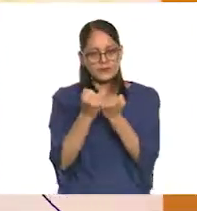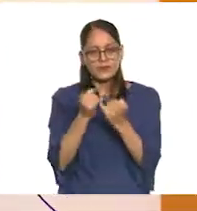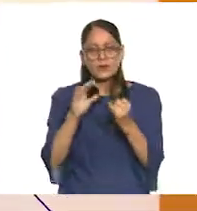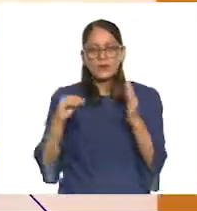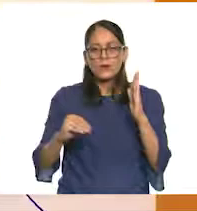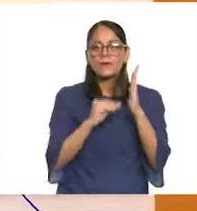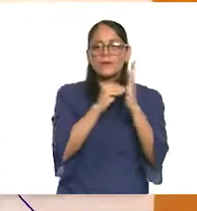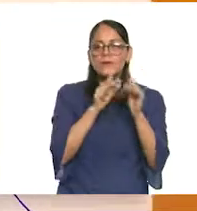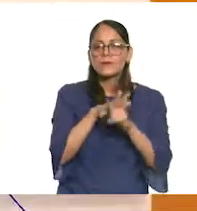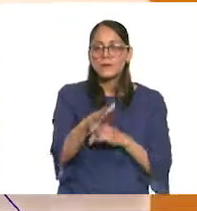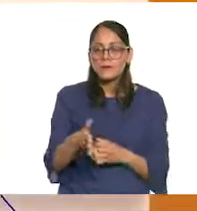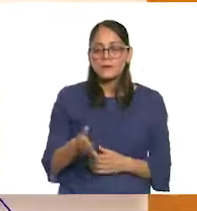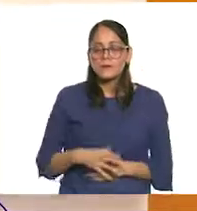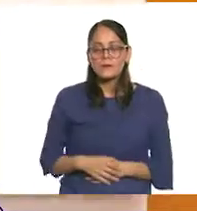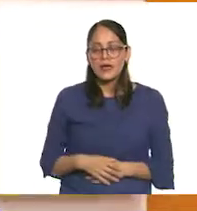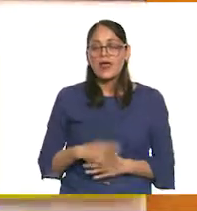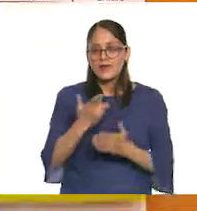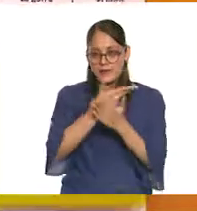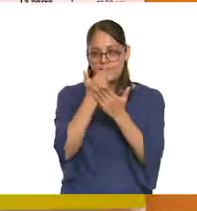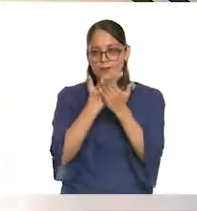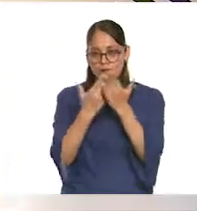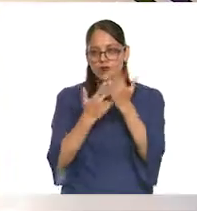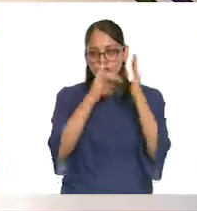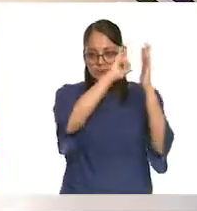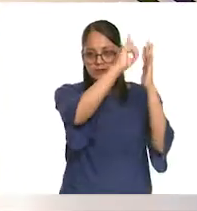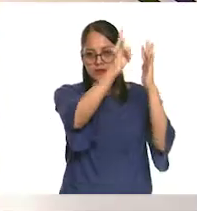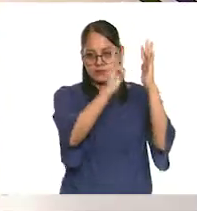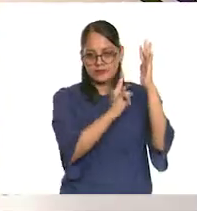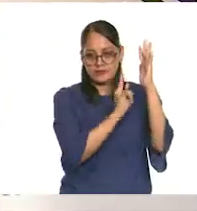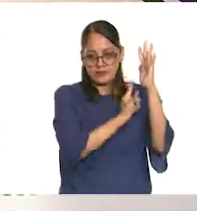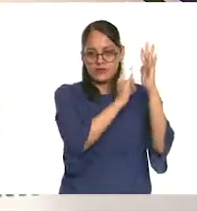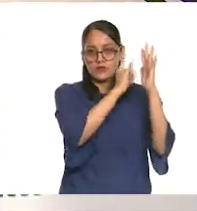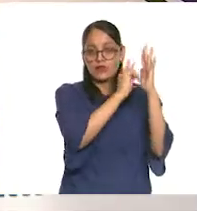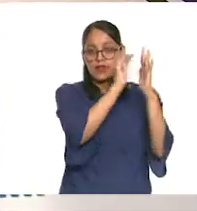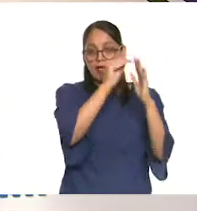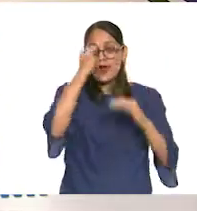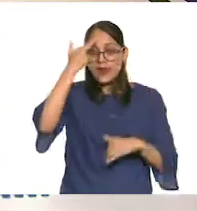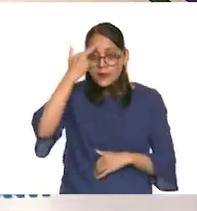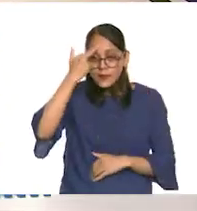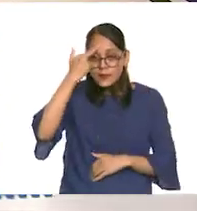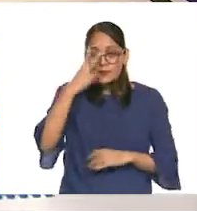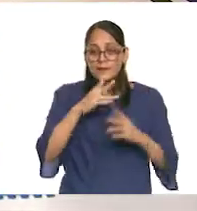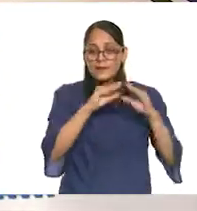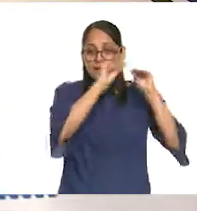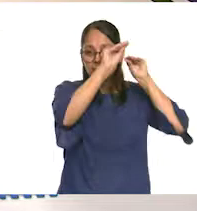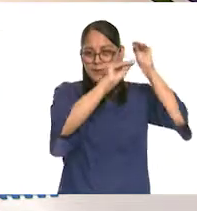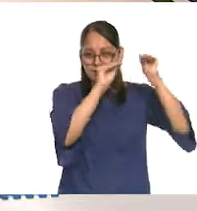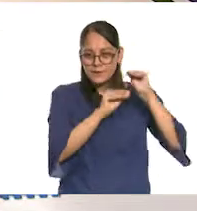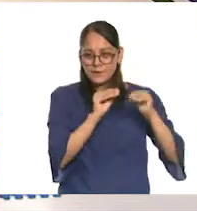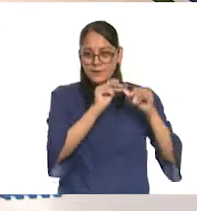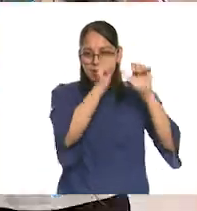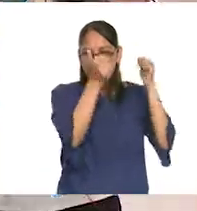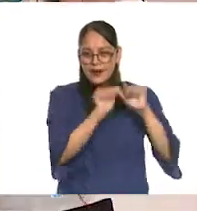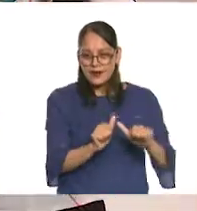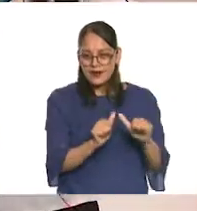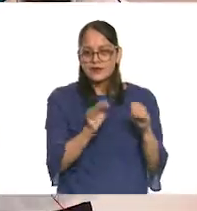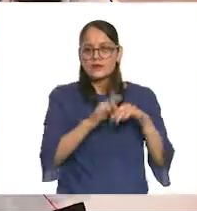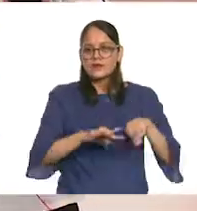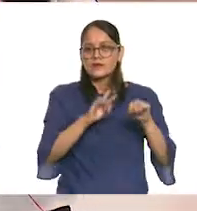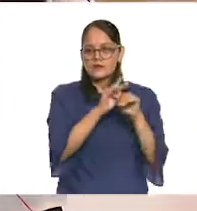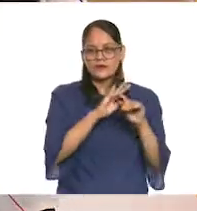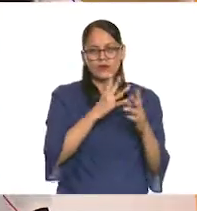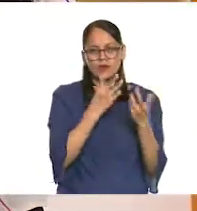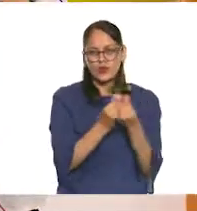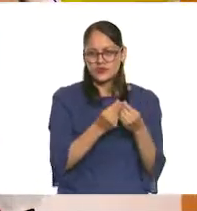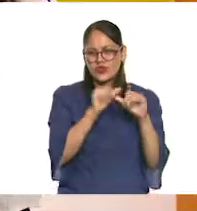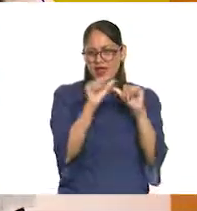coloquemos, que son los dibujos, que es un elemento plástico. Acuérdense que en las instalaciones artísticas es la suma de